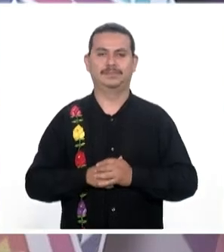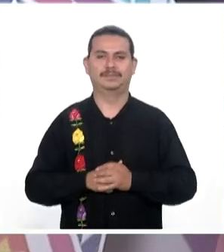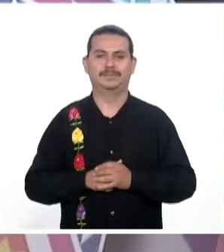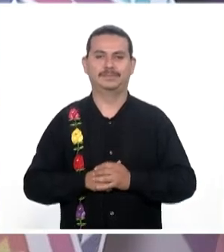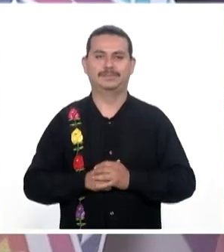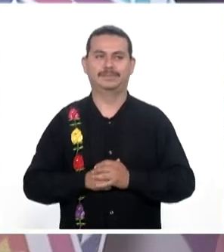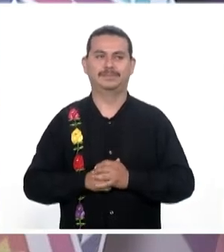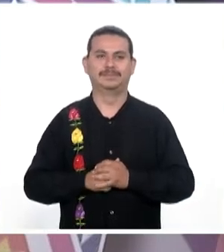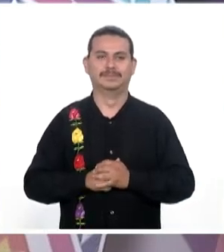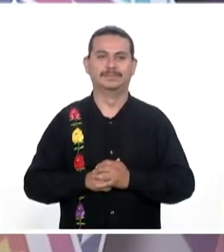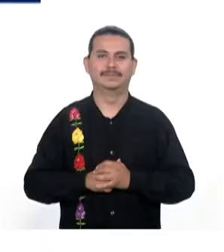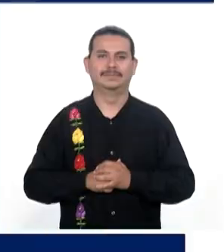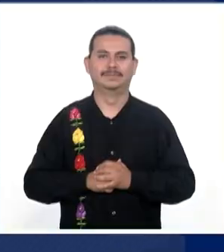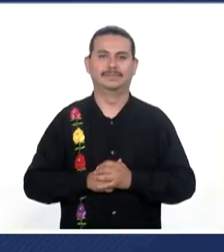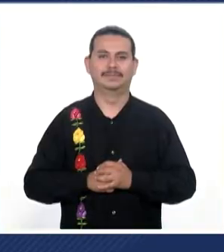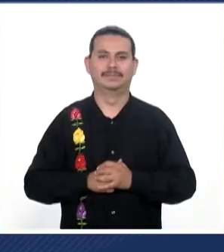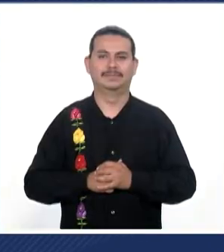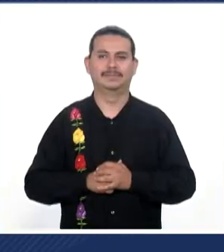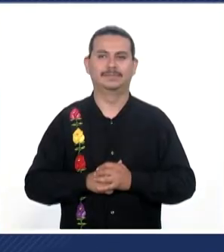en el mundo.